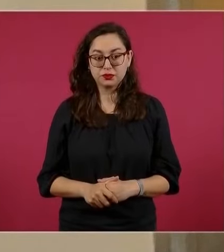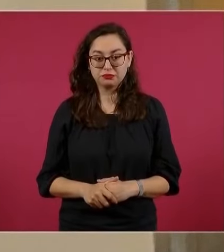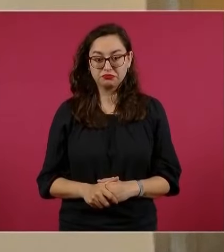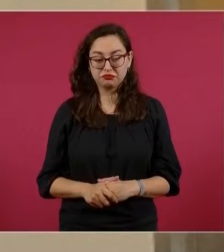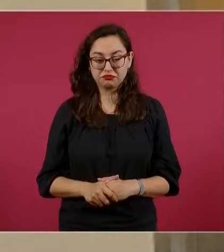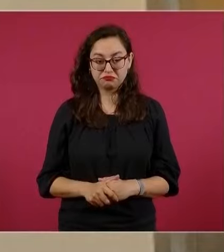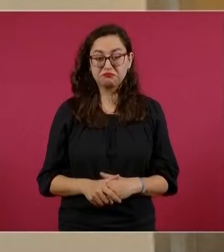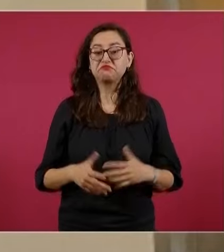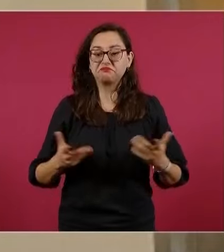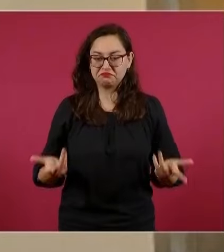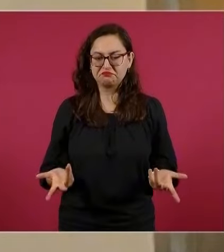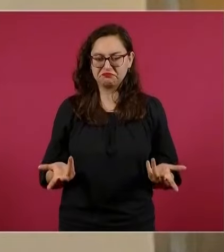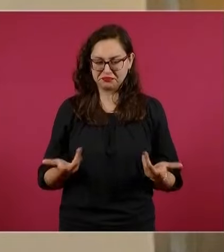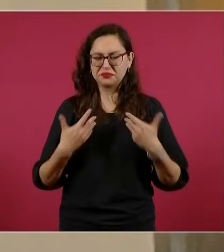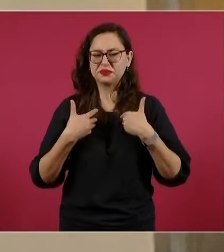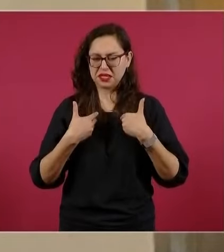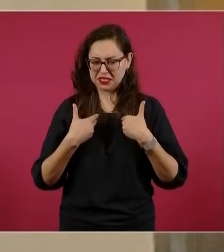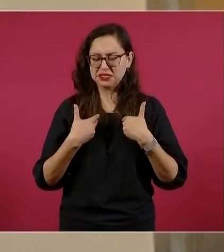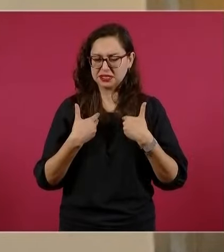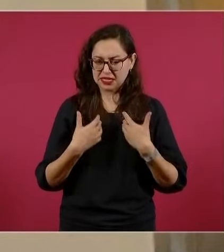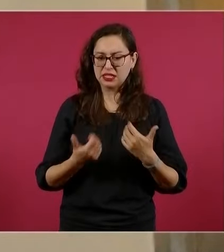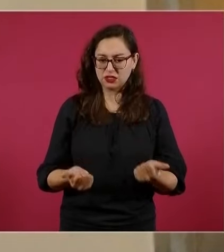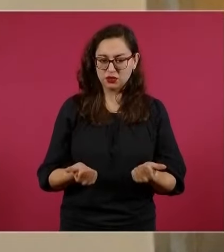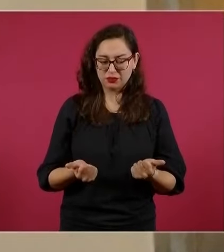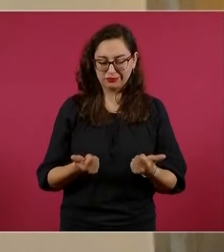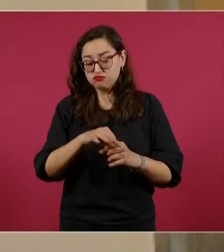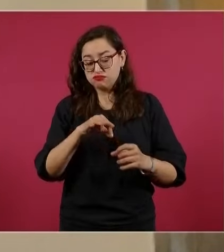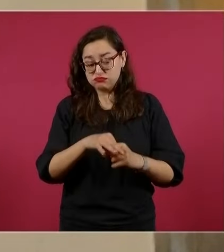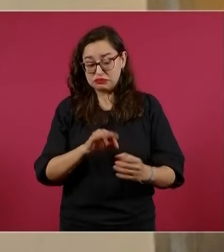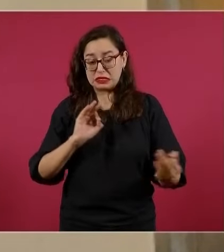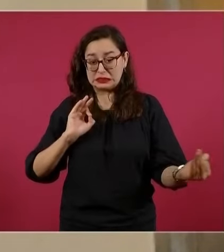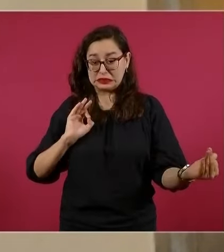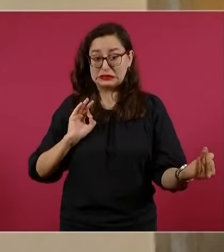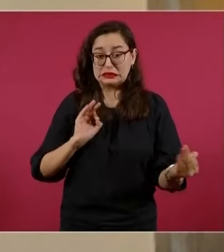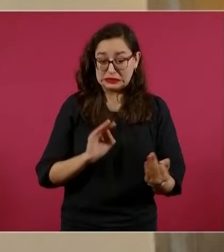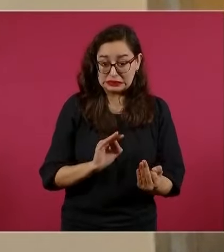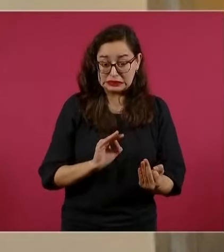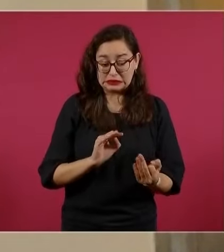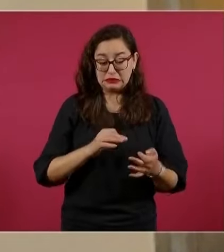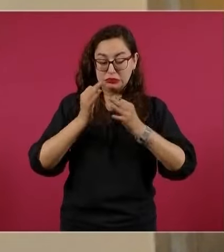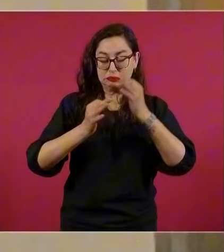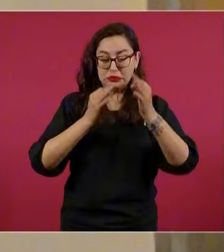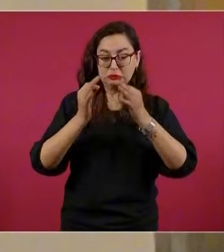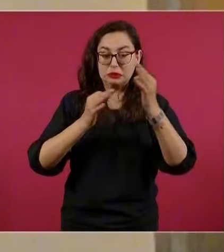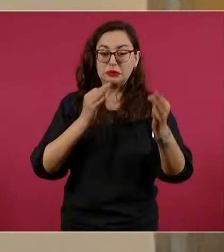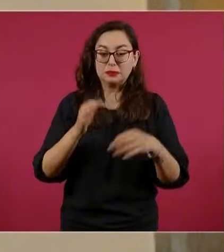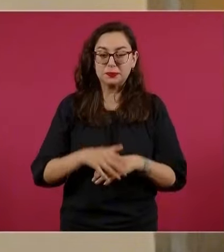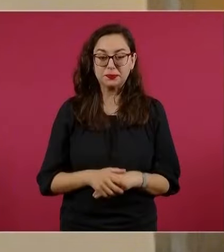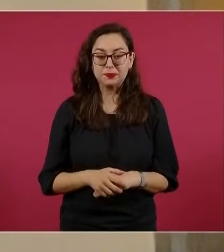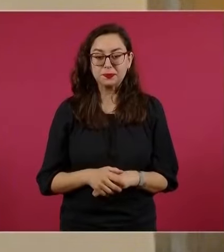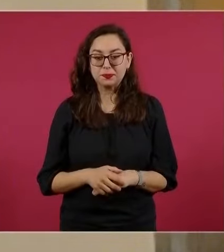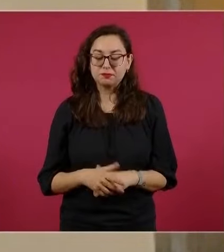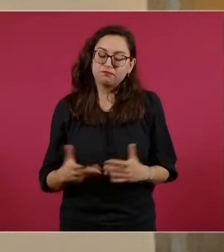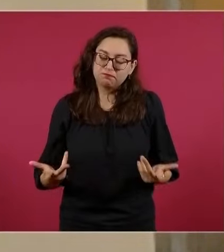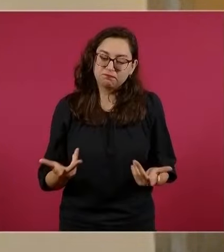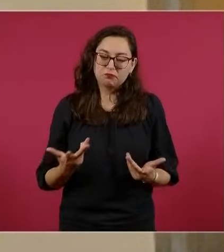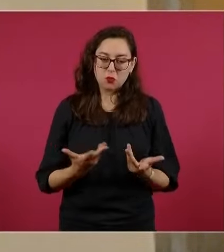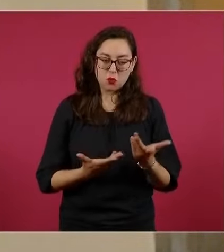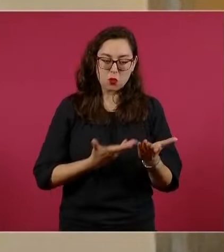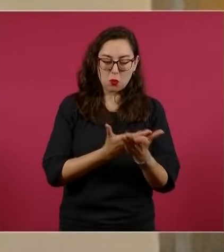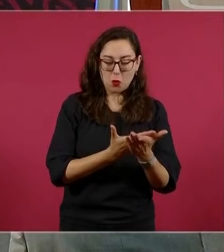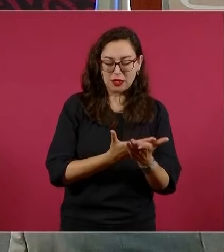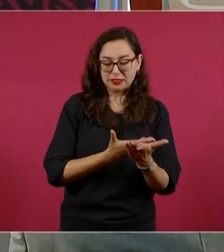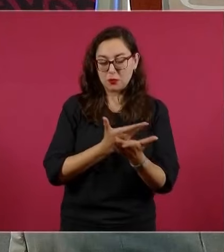que como en cualquier país donde se celebran elecciones o hay campañas electorales, las propuestas siempre se